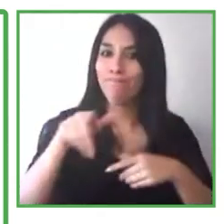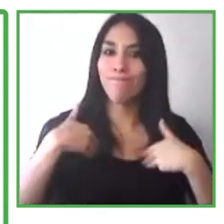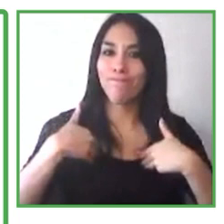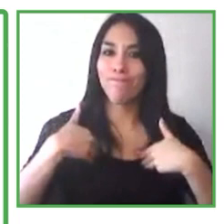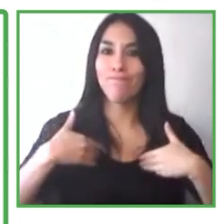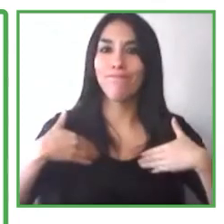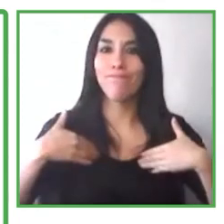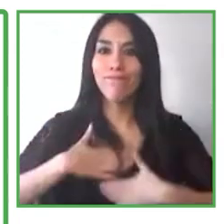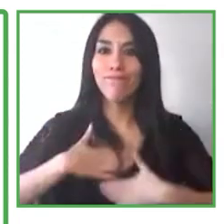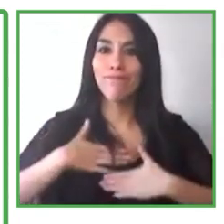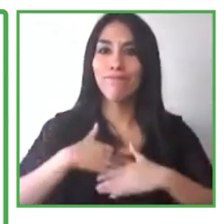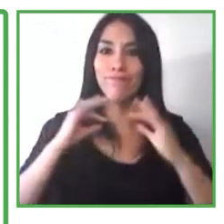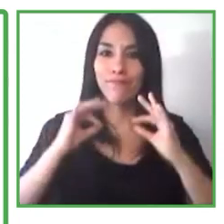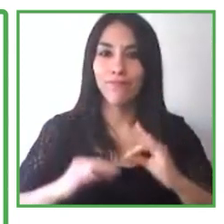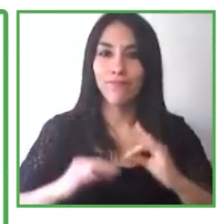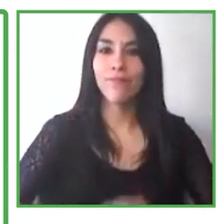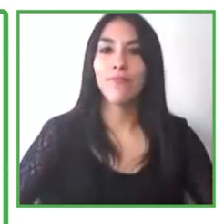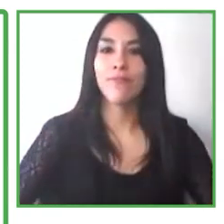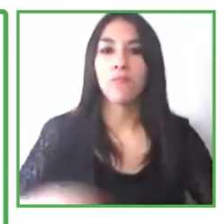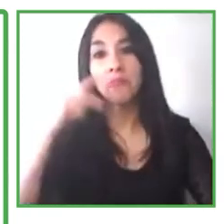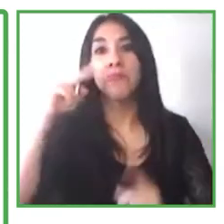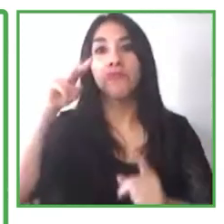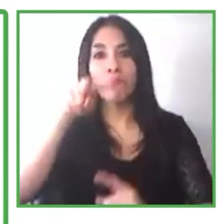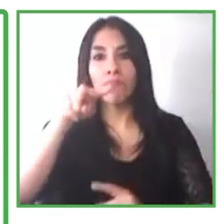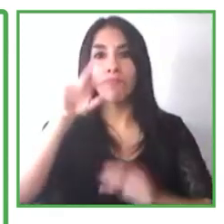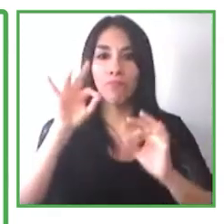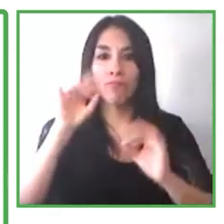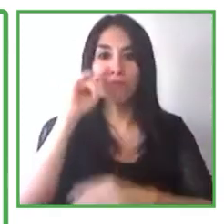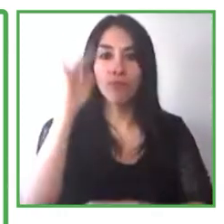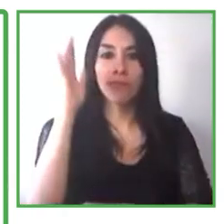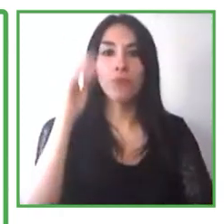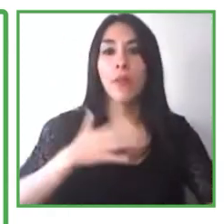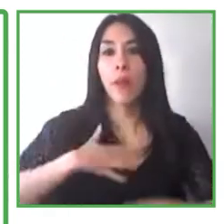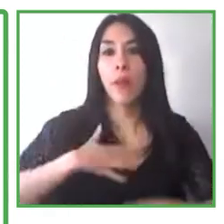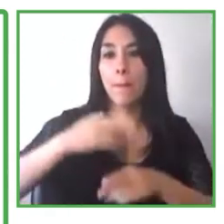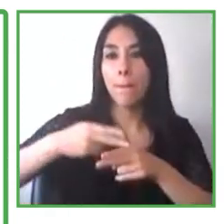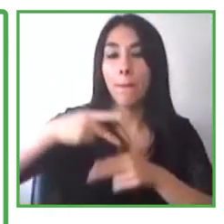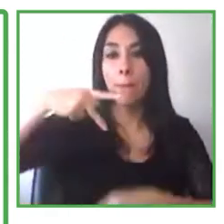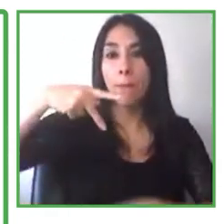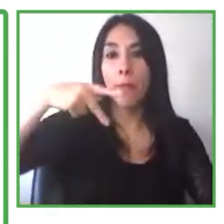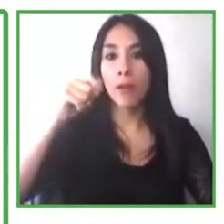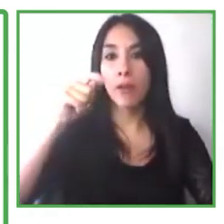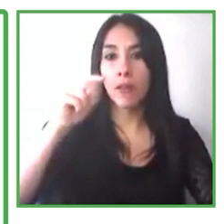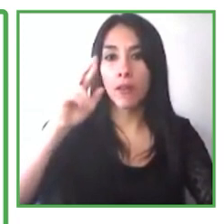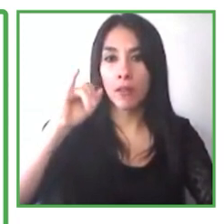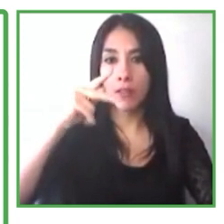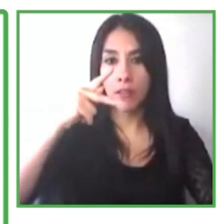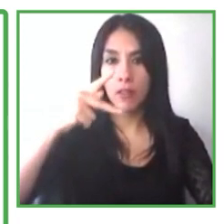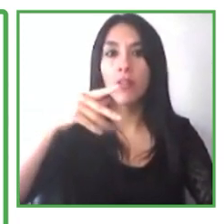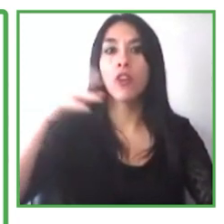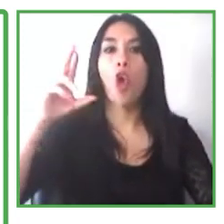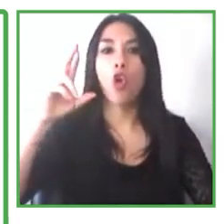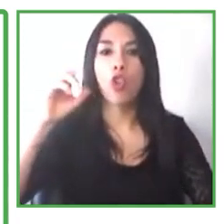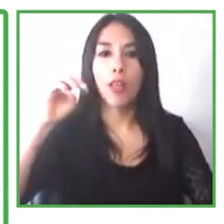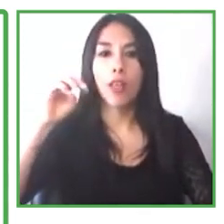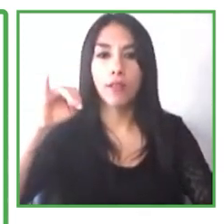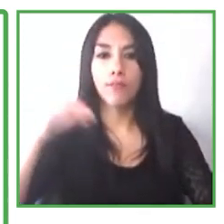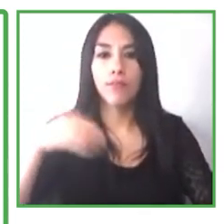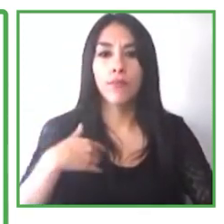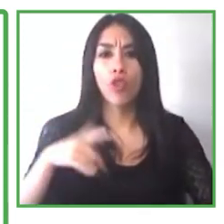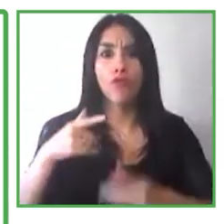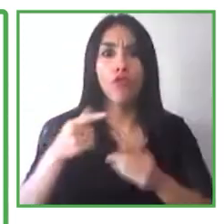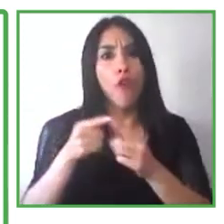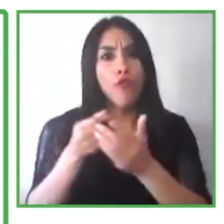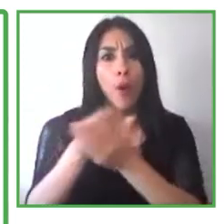tuve una carrera bastante larga en la industria de tecnología, información, en distintas tecnologías, en distintas empresas globales, de TI. Yo en los últimos